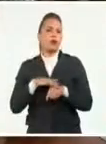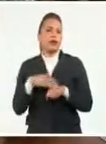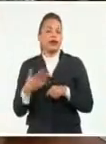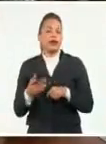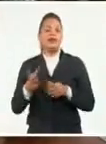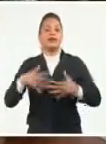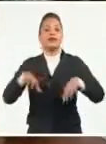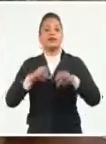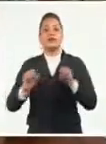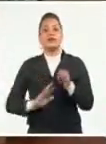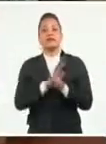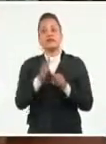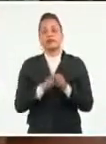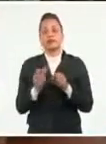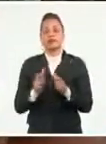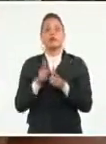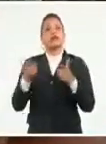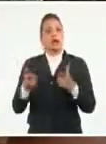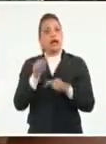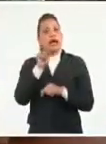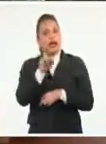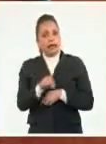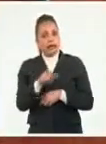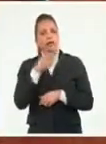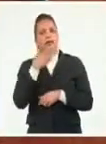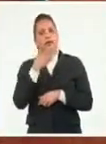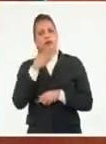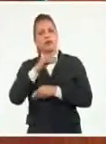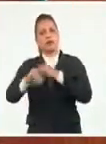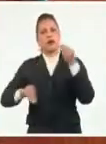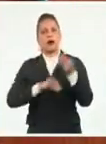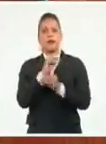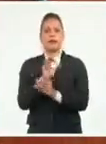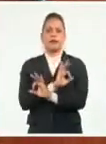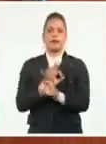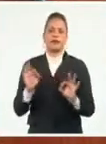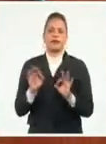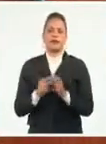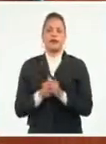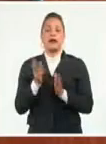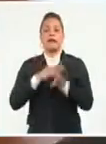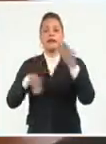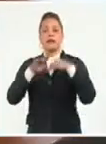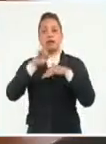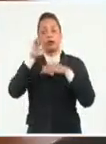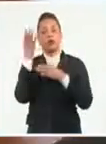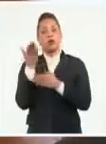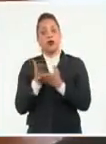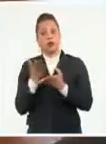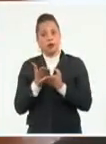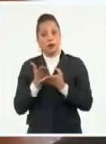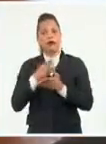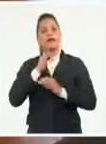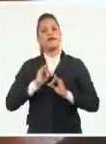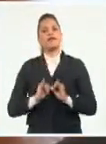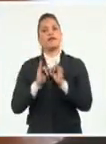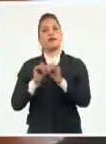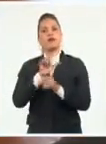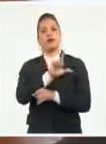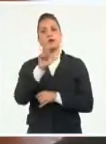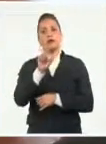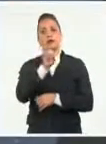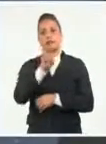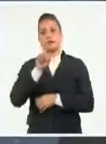epidemiológica más favorable y que tendrán un tratamiento específico. El Ministerio de Educación informó además que este lunes, 31